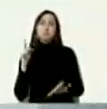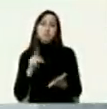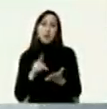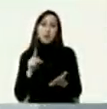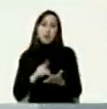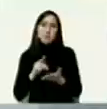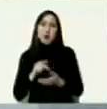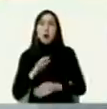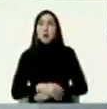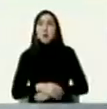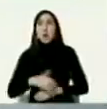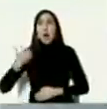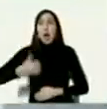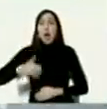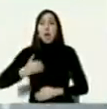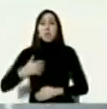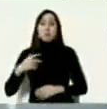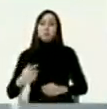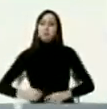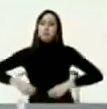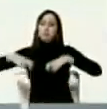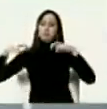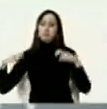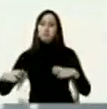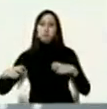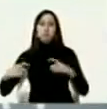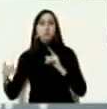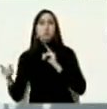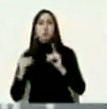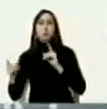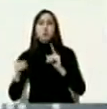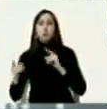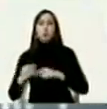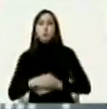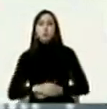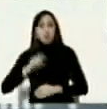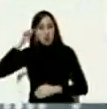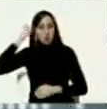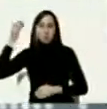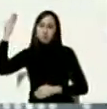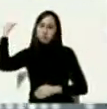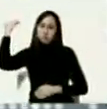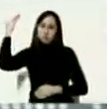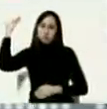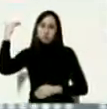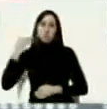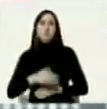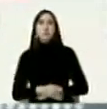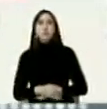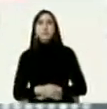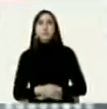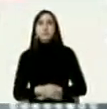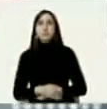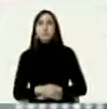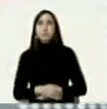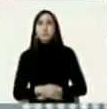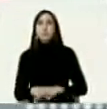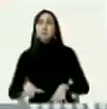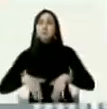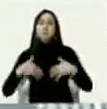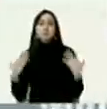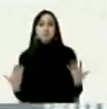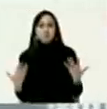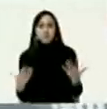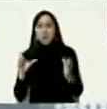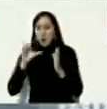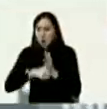Argentina aquí no sentamos tienen que recordar y cuál fue después